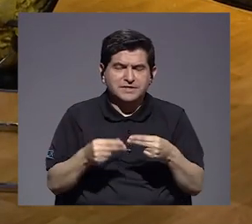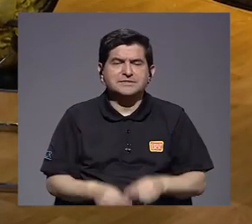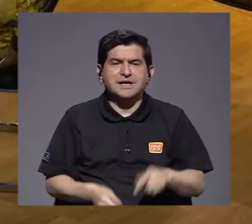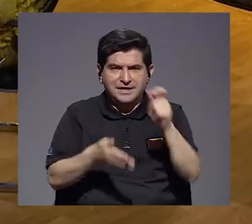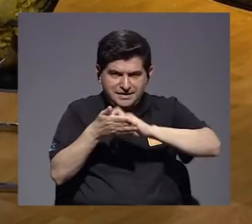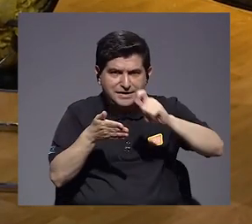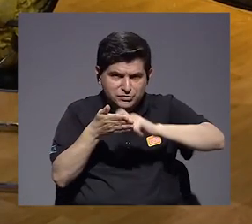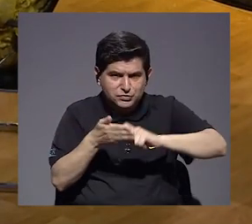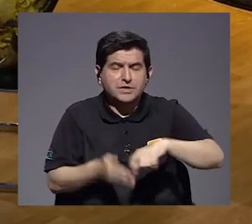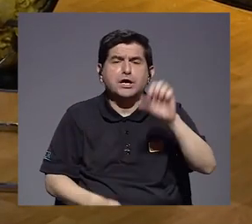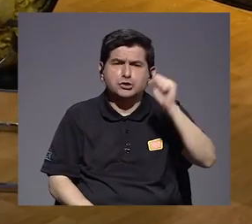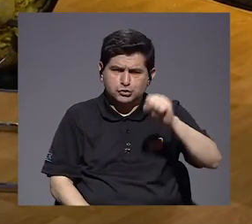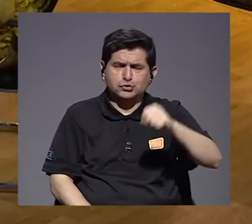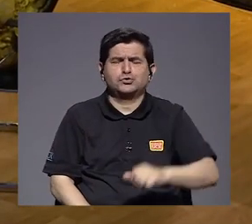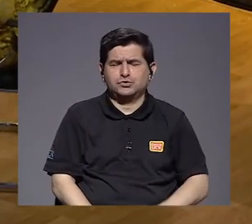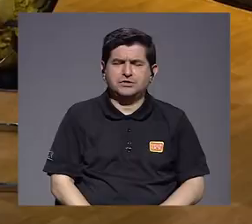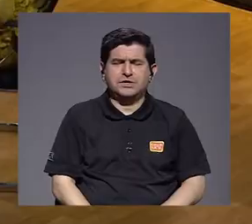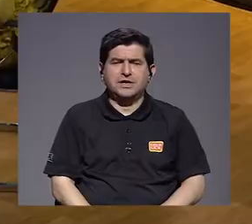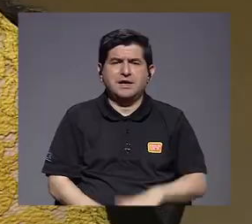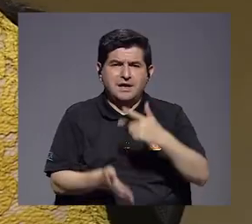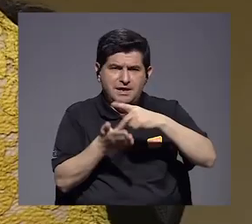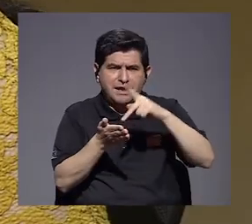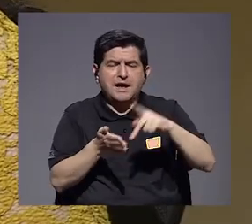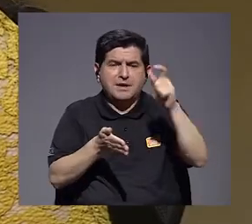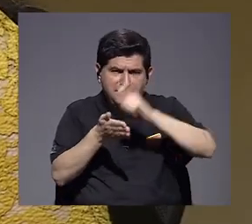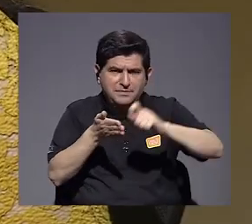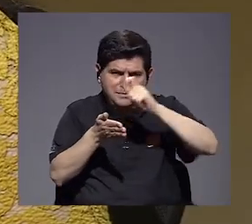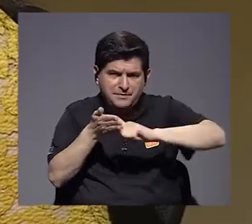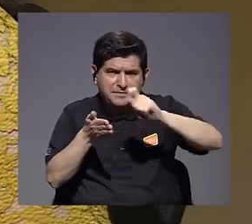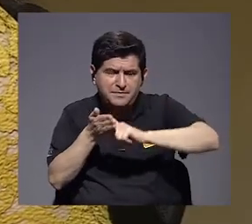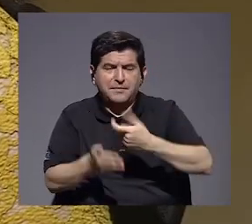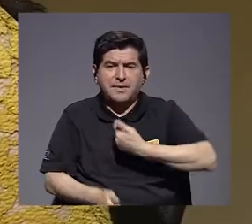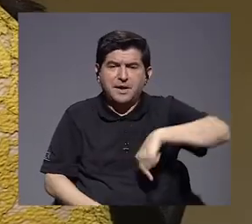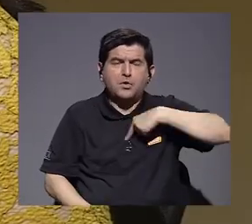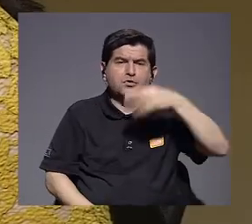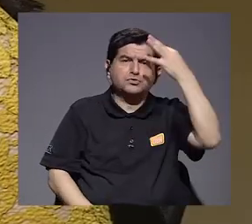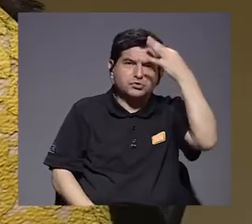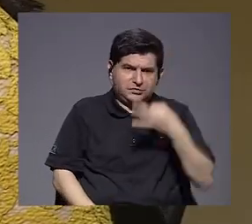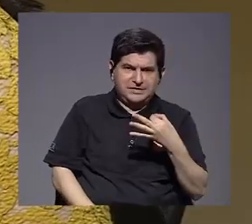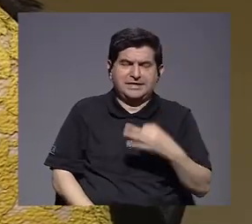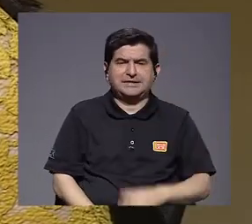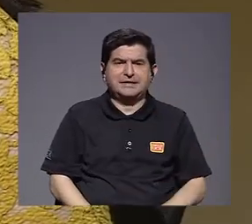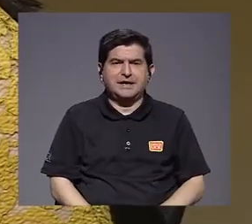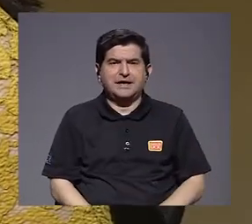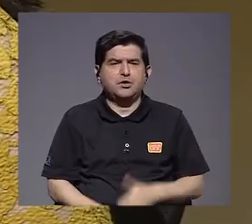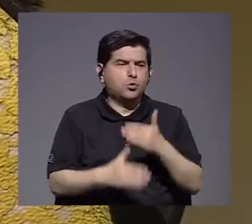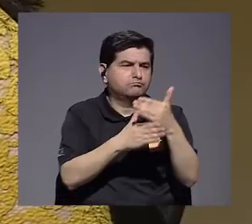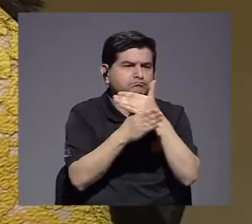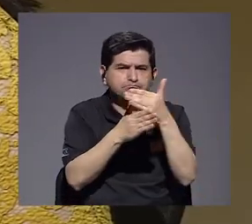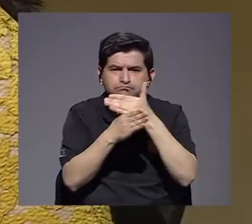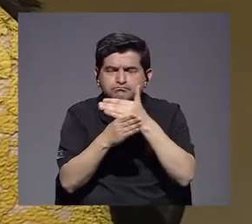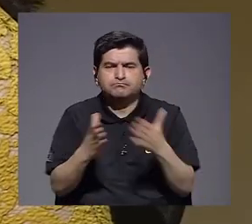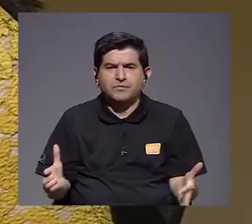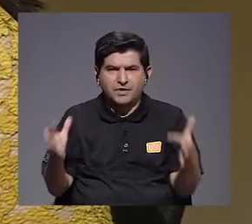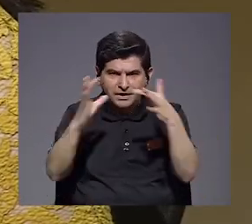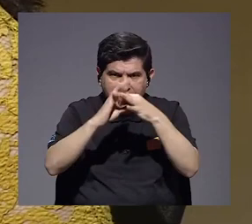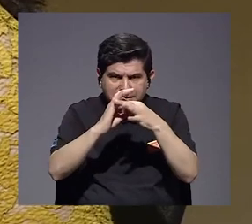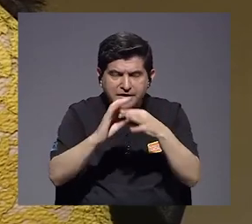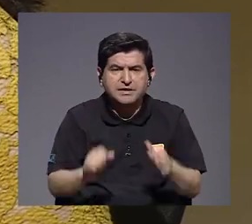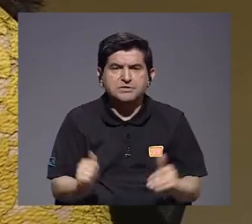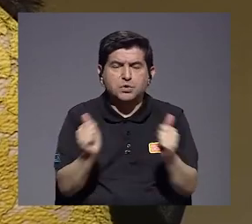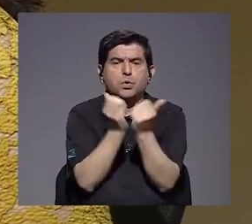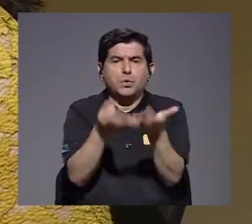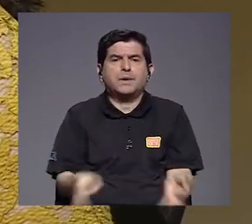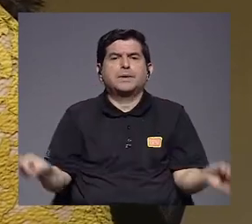sí, claro que sí. Sí, sí, en salario escolar nosotros hicimos un criterio que se lo compartimos en relación con